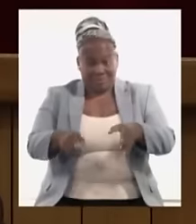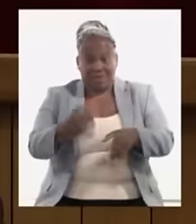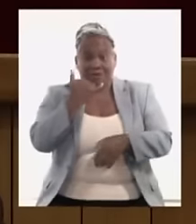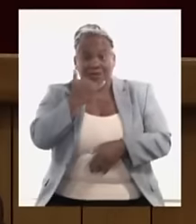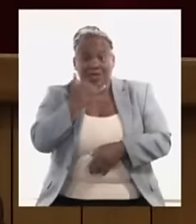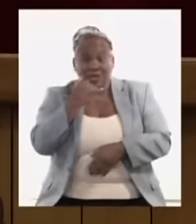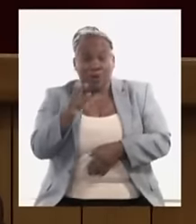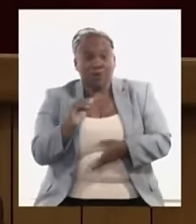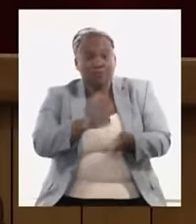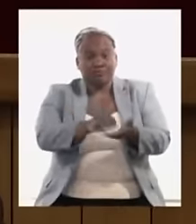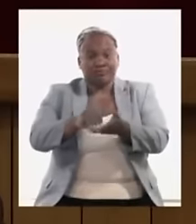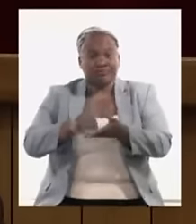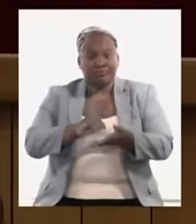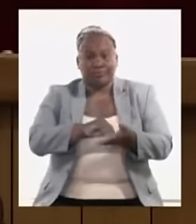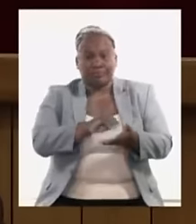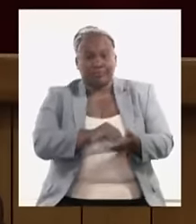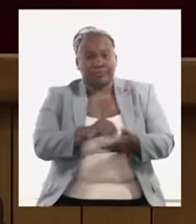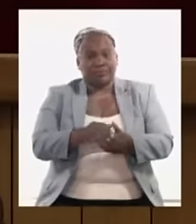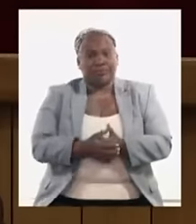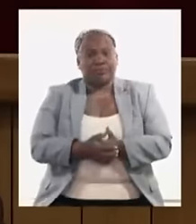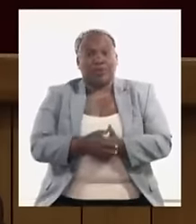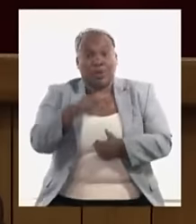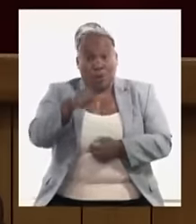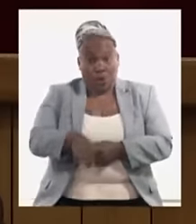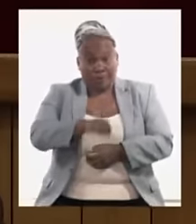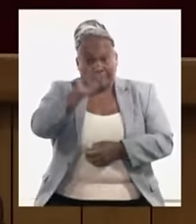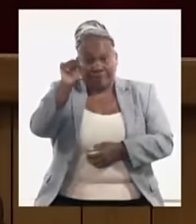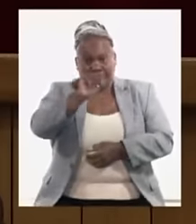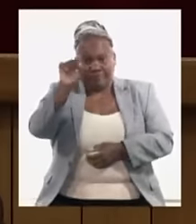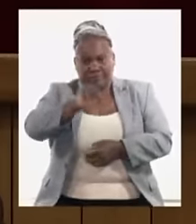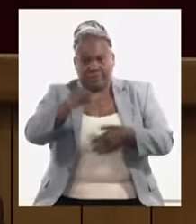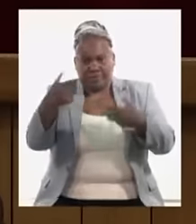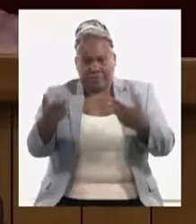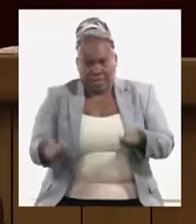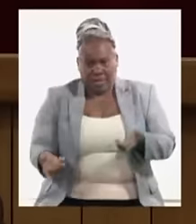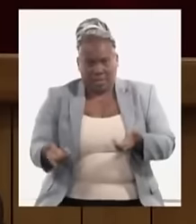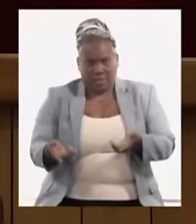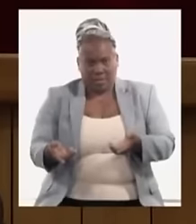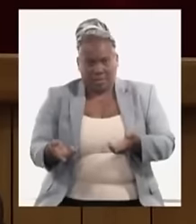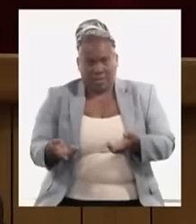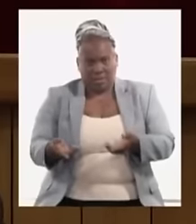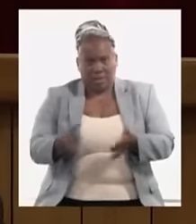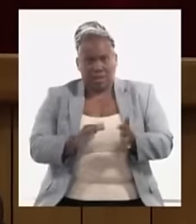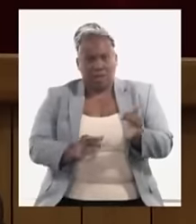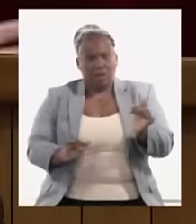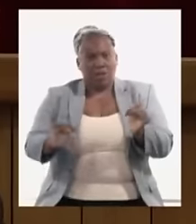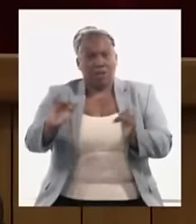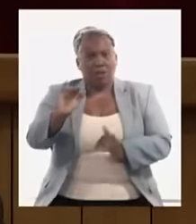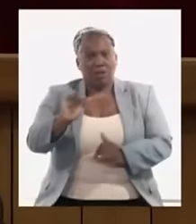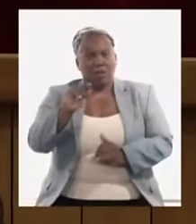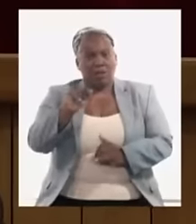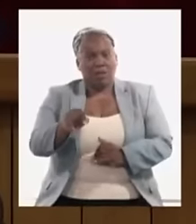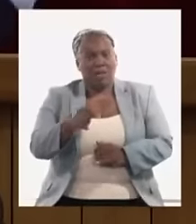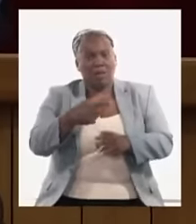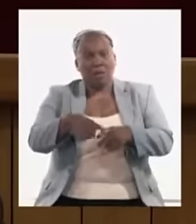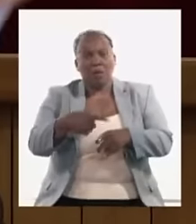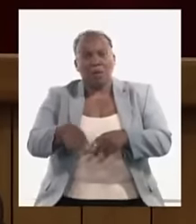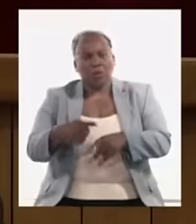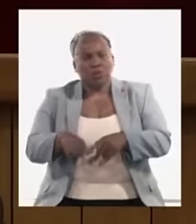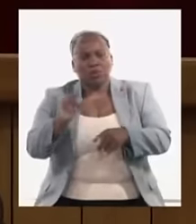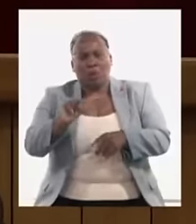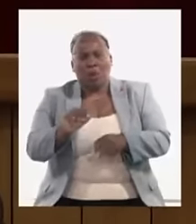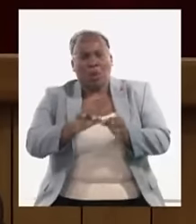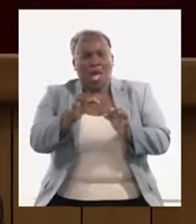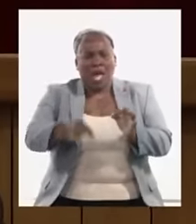implementación y hoy lo que se logró captar es un nivel de varios productos pocos productos